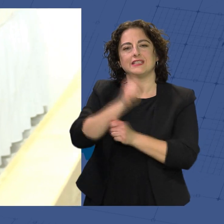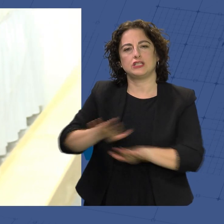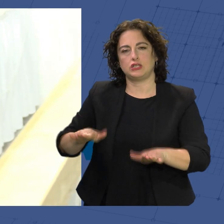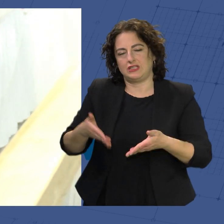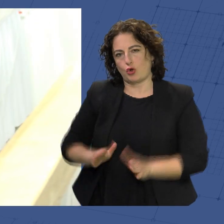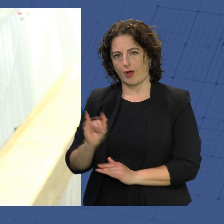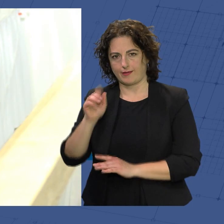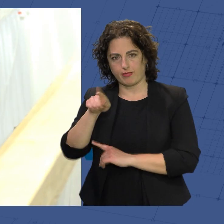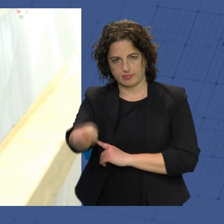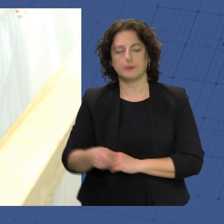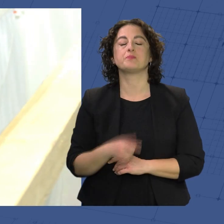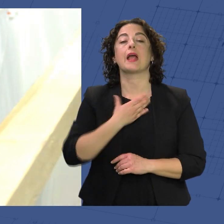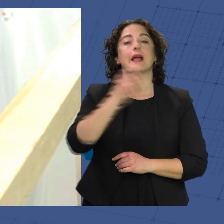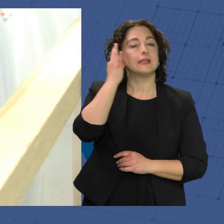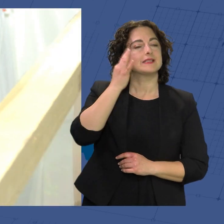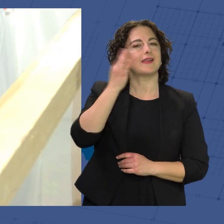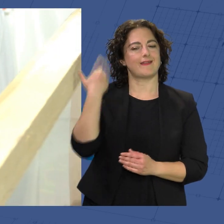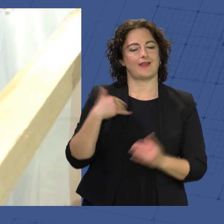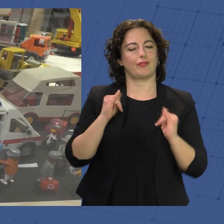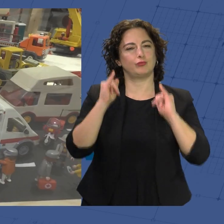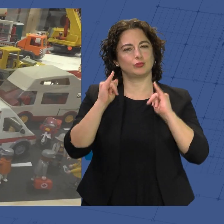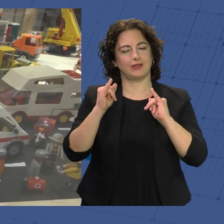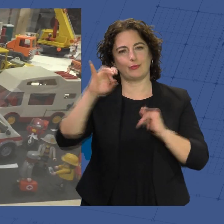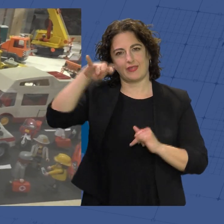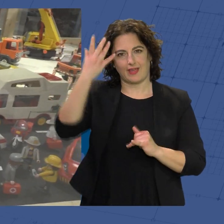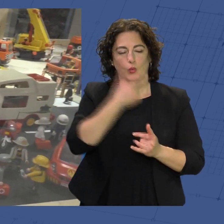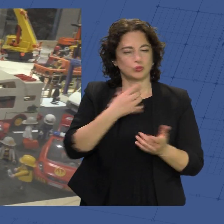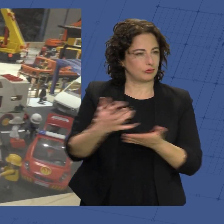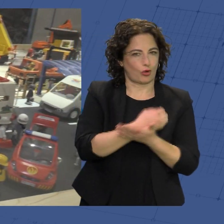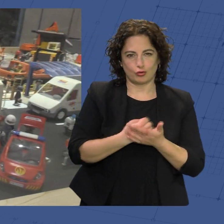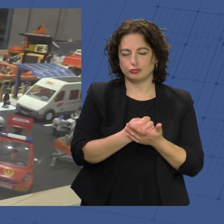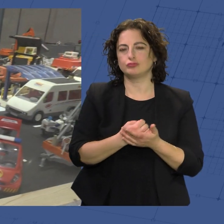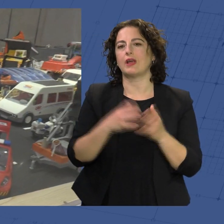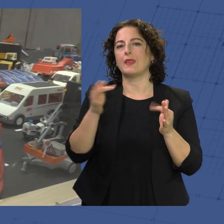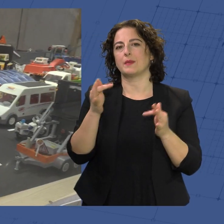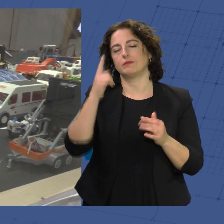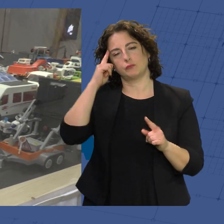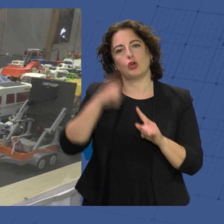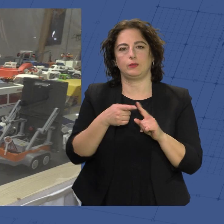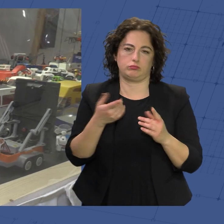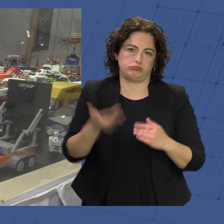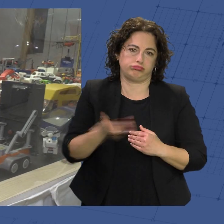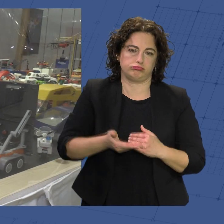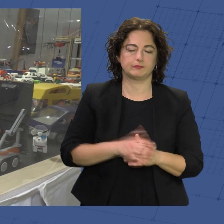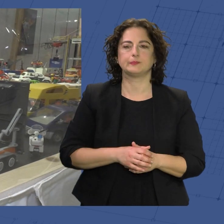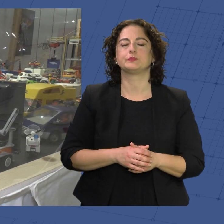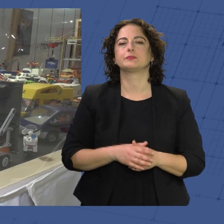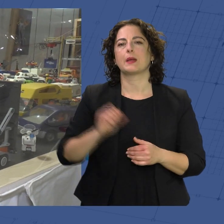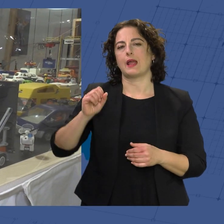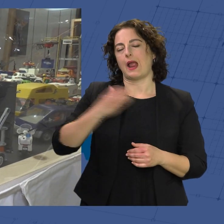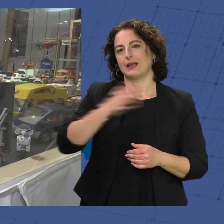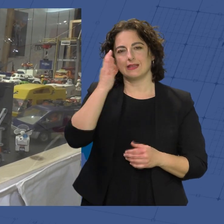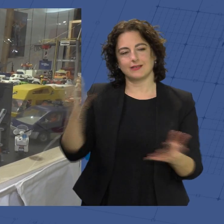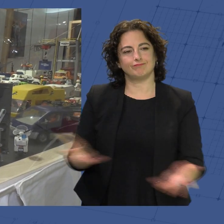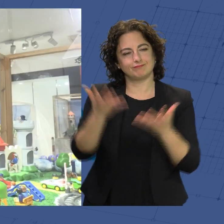alcaldesa de la capital, María del Mar Vázquez, disfrutó ayer de una iniciativa que gusta a todos y que tiene además un fin encomiable. Por ello, la primera de ahí la animó a los